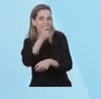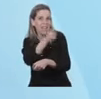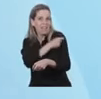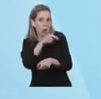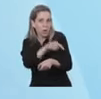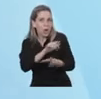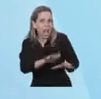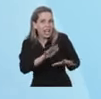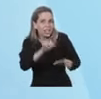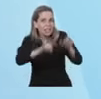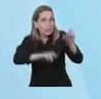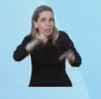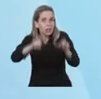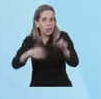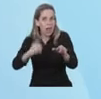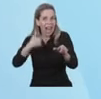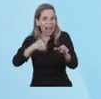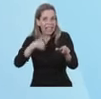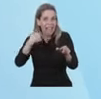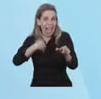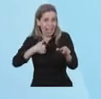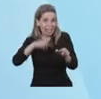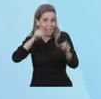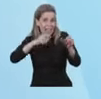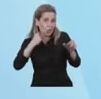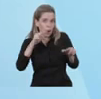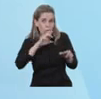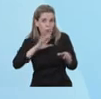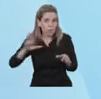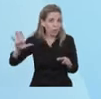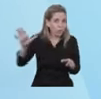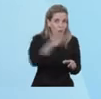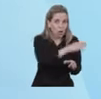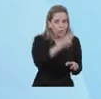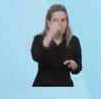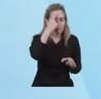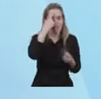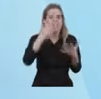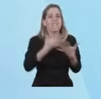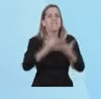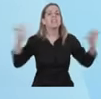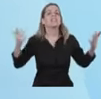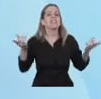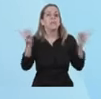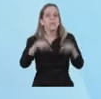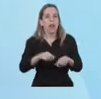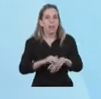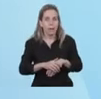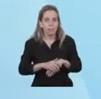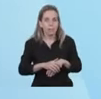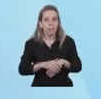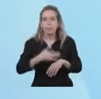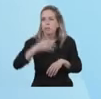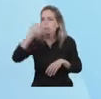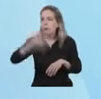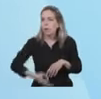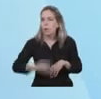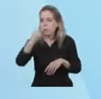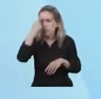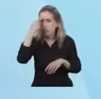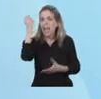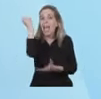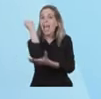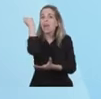argentinos recuperemos nuestra felicidad. Estamos en pleno camino de recuperación económica.